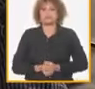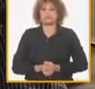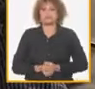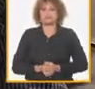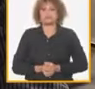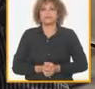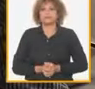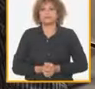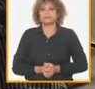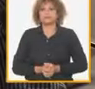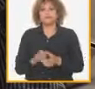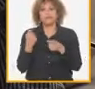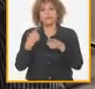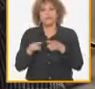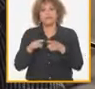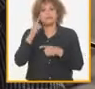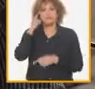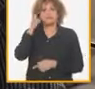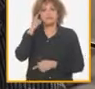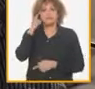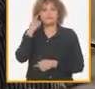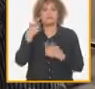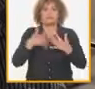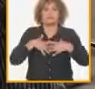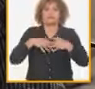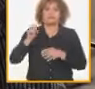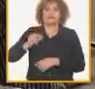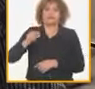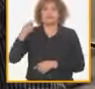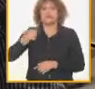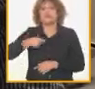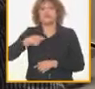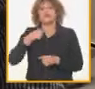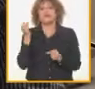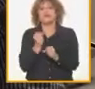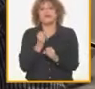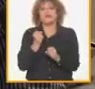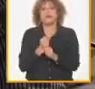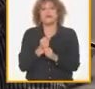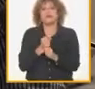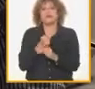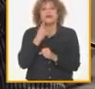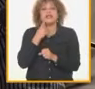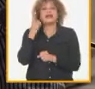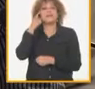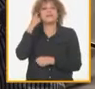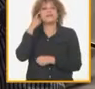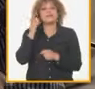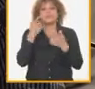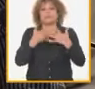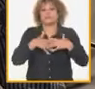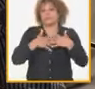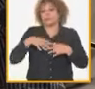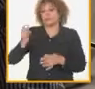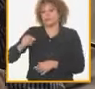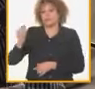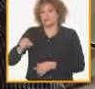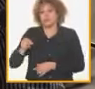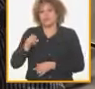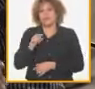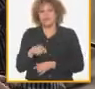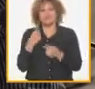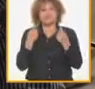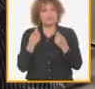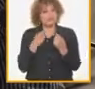alimentaria lo otro es la mentalidad de productores tenemos que trabajar en crear una mentalidad de productores eso es un tema que todavía